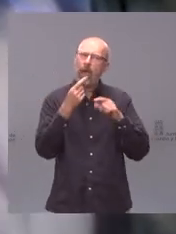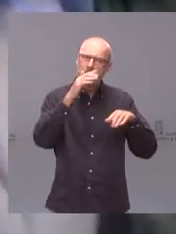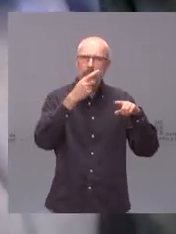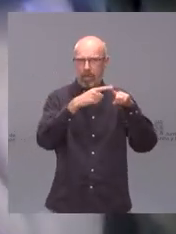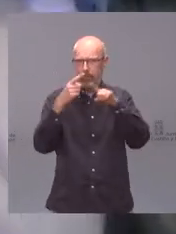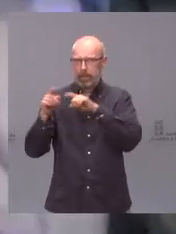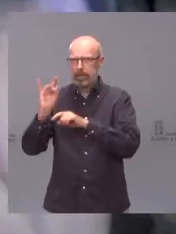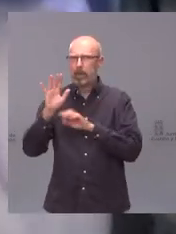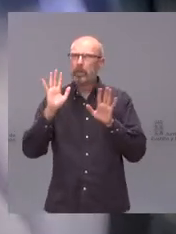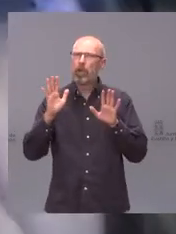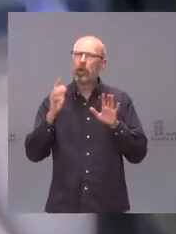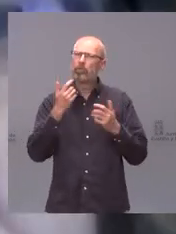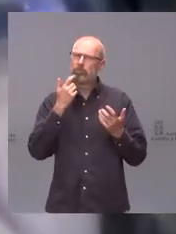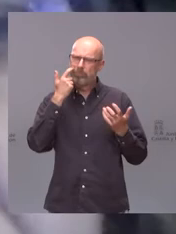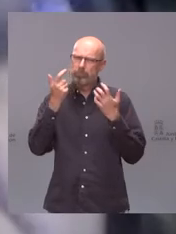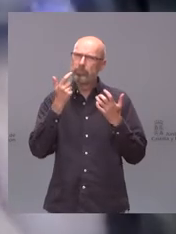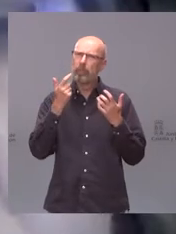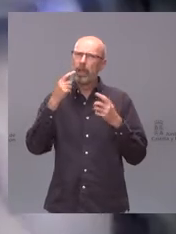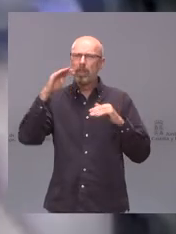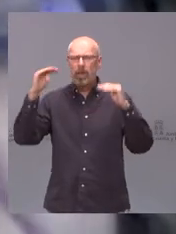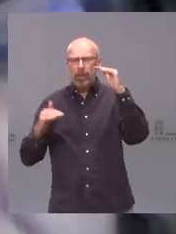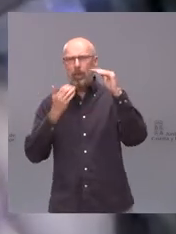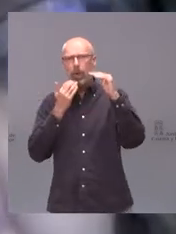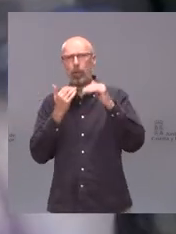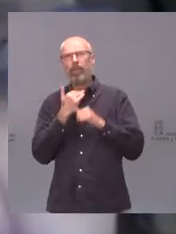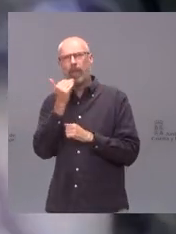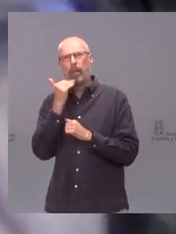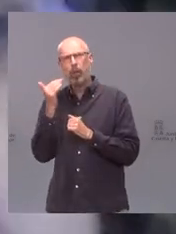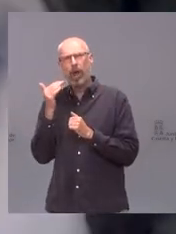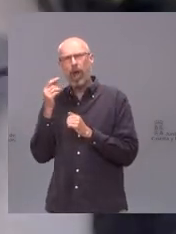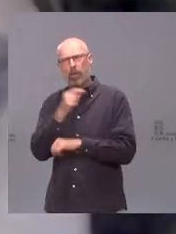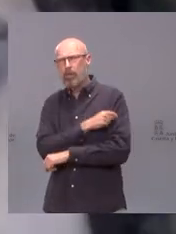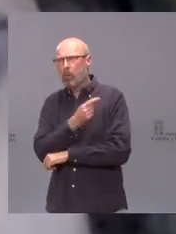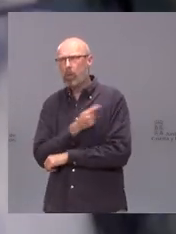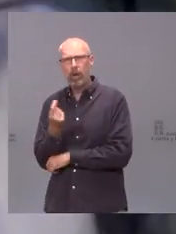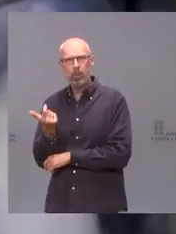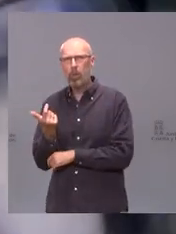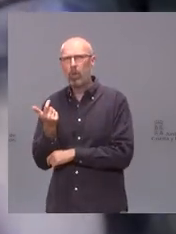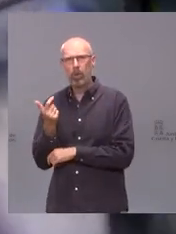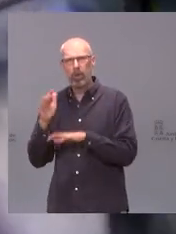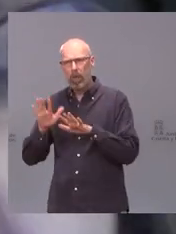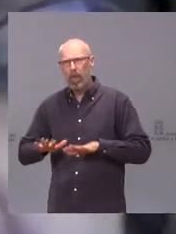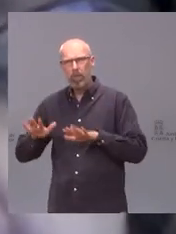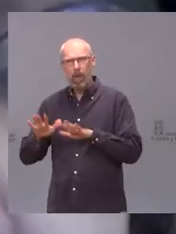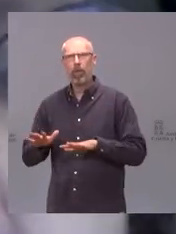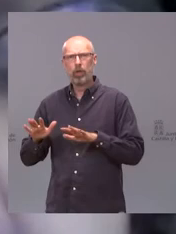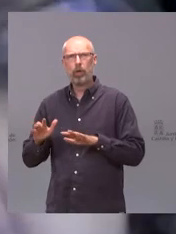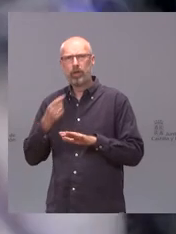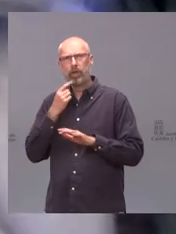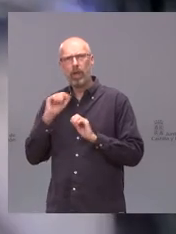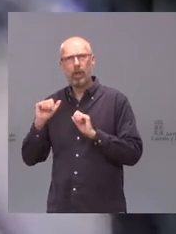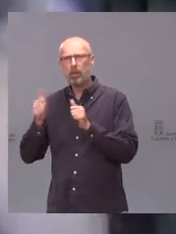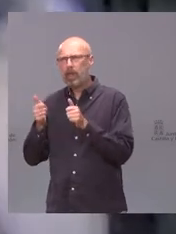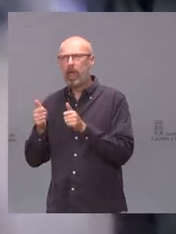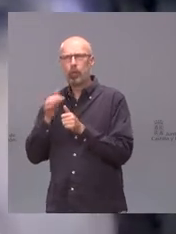sobre todo las diferencias con Zamora, donde el ritmo es mucho más lento y aseguran que ahí no se ha empezado la vacunación